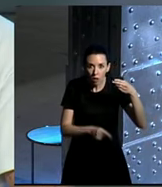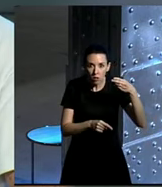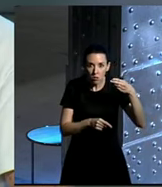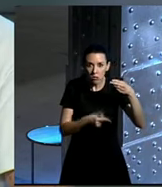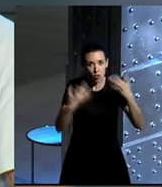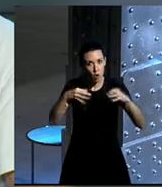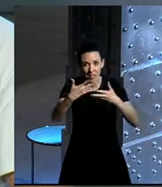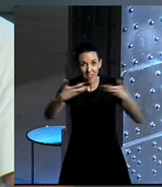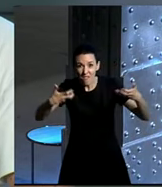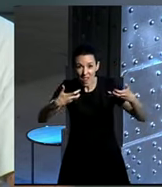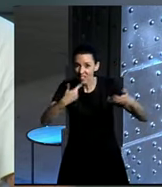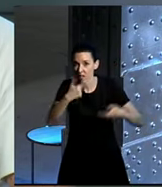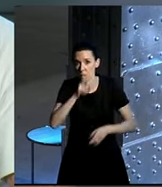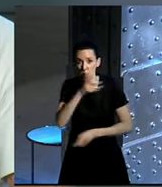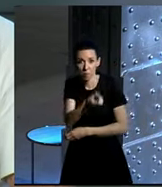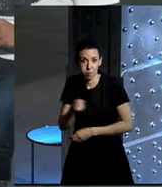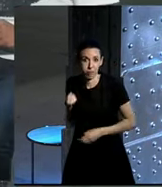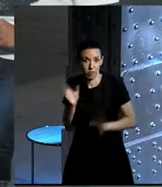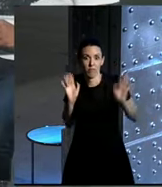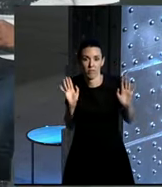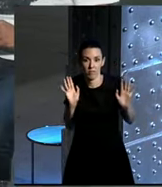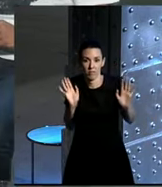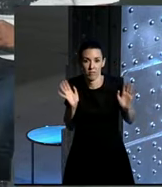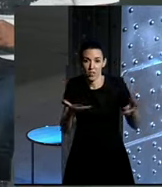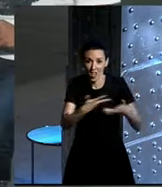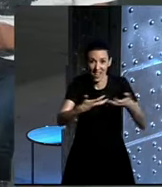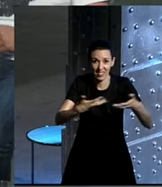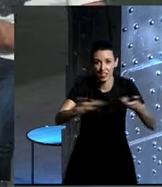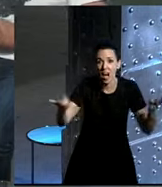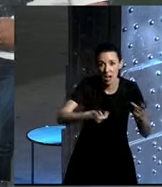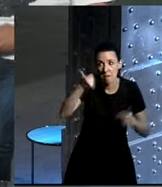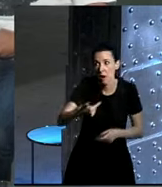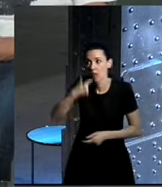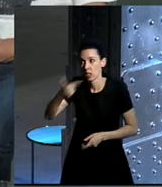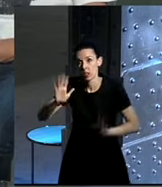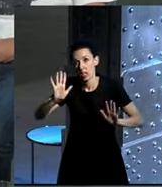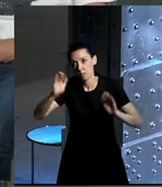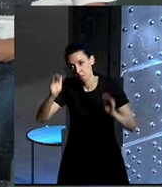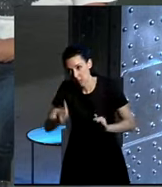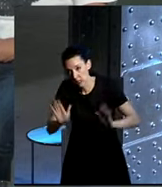ir escritas. Y menos, bueno, escritas es mucho más grave que dichas, es verdad. Bueno, he dicho, no.